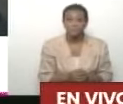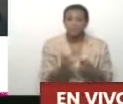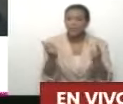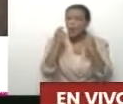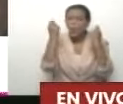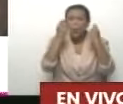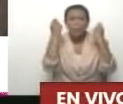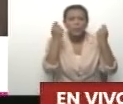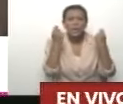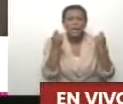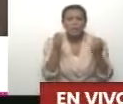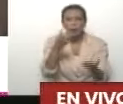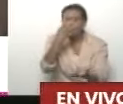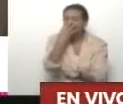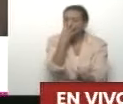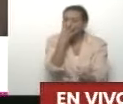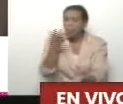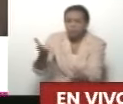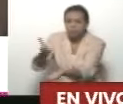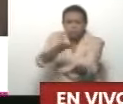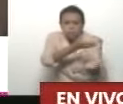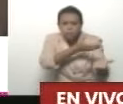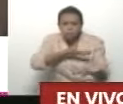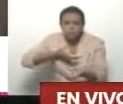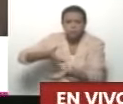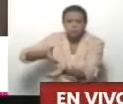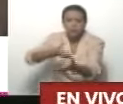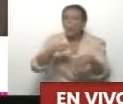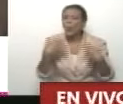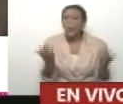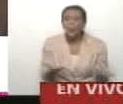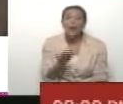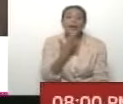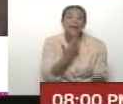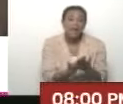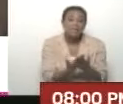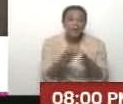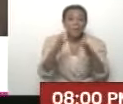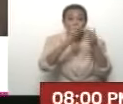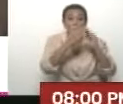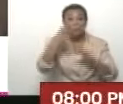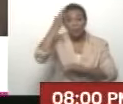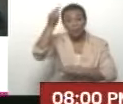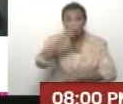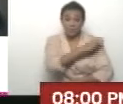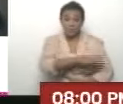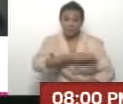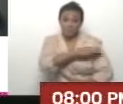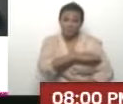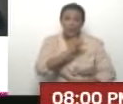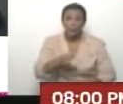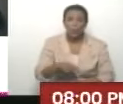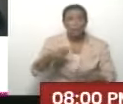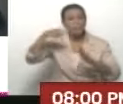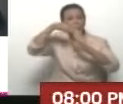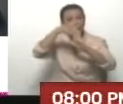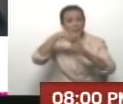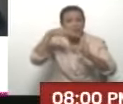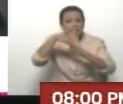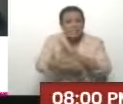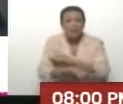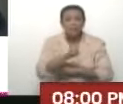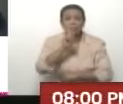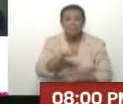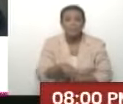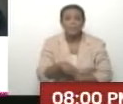fumigación a nivel de las comunidades? Bueno, gracias al Poder Popular y a los comités de salud, hemos podido profundizarlas, porque